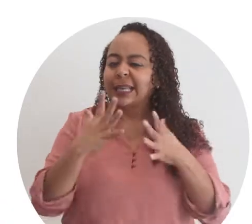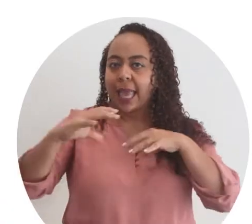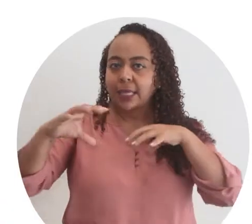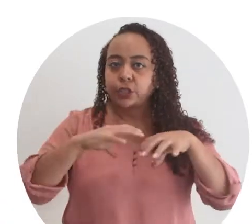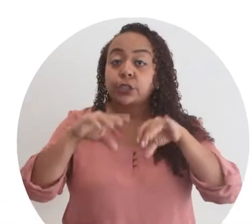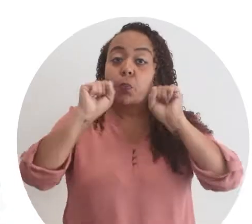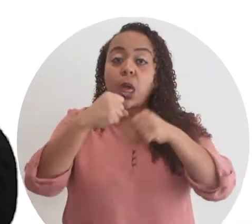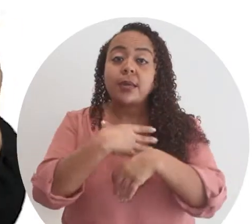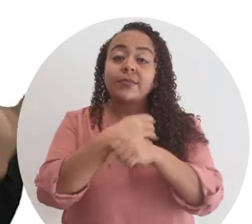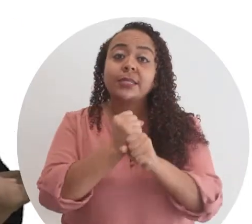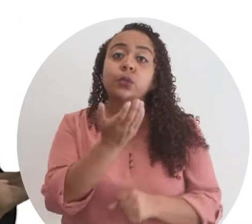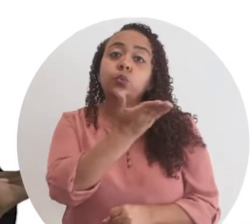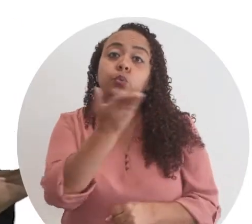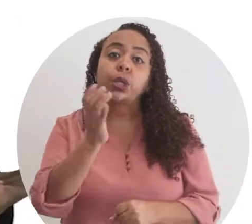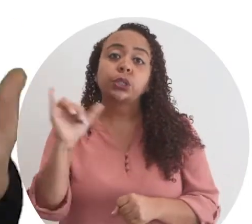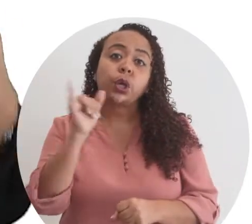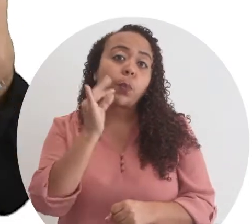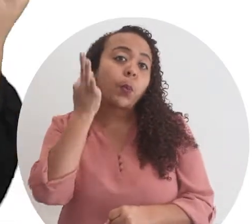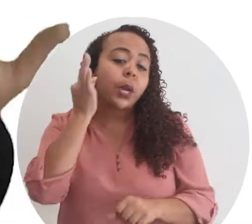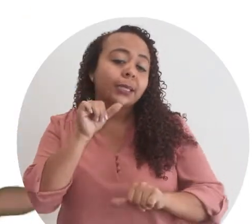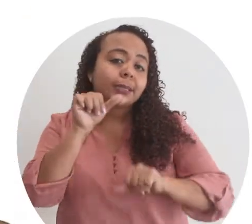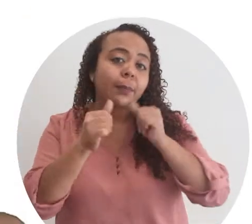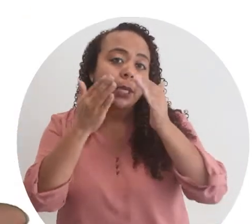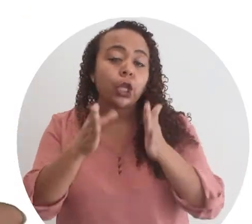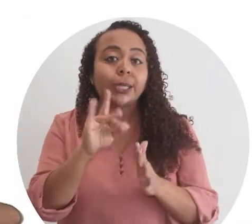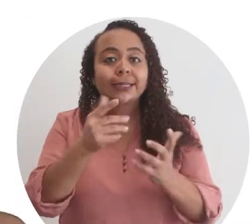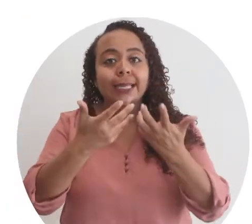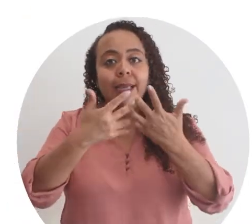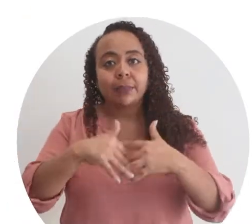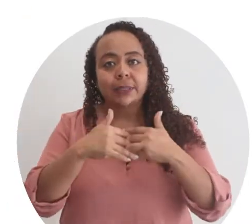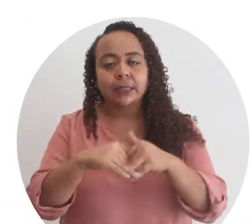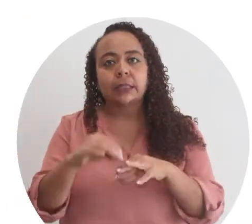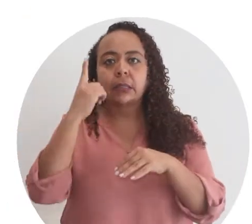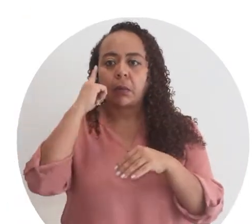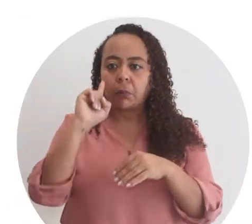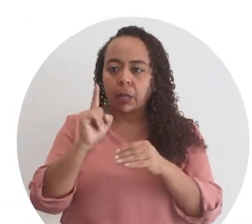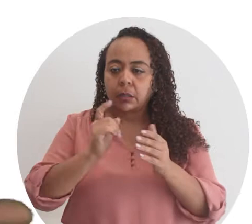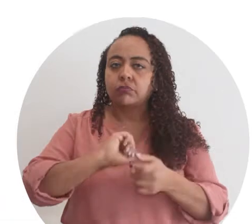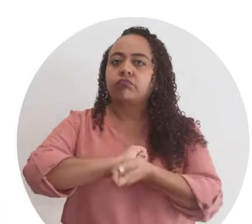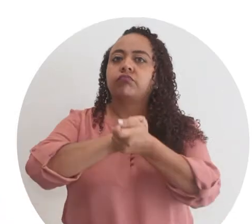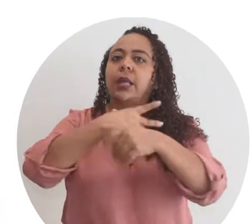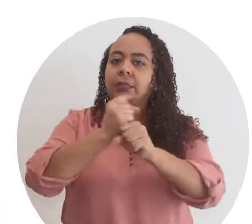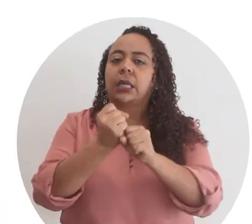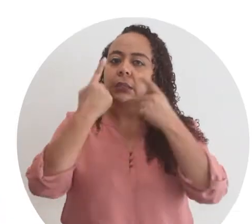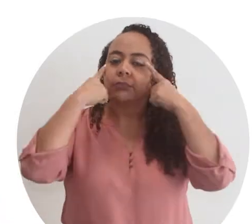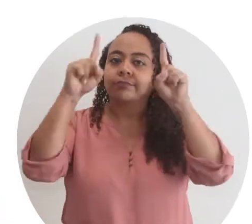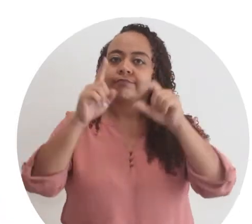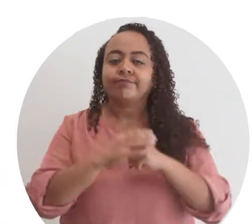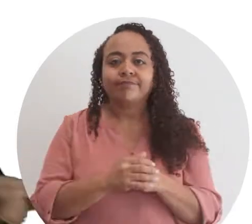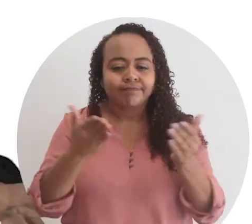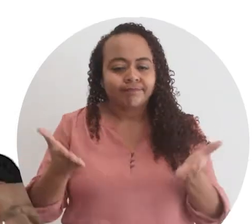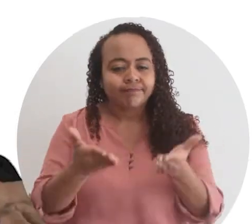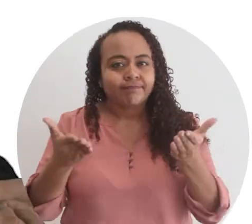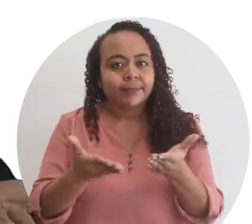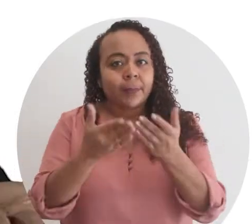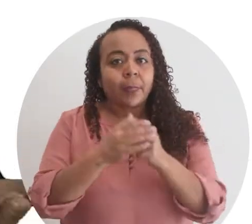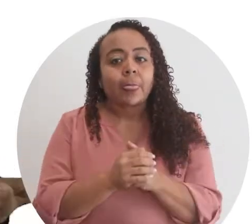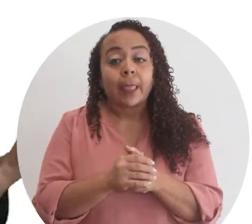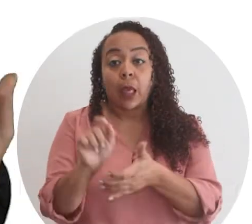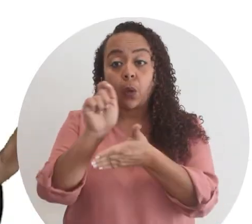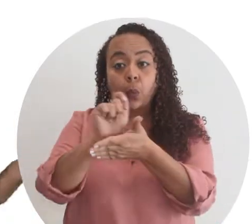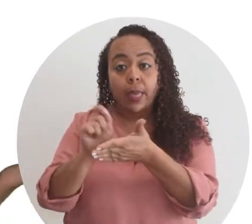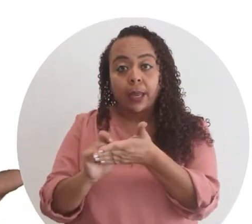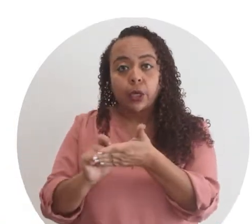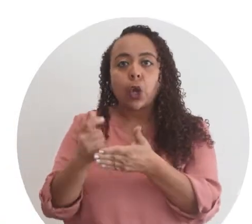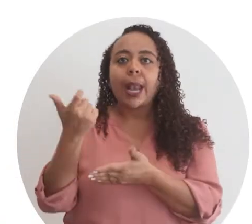y qué acciones pueden realizar ustedes como mujeres emprendedoras y empresarias para llevarlas a cabo. Les animamos a